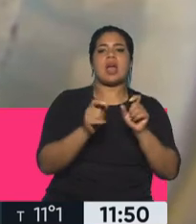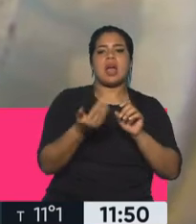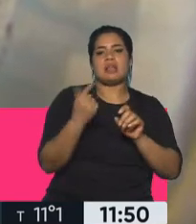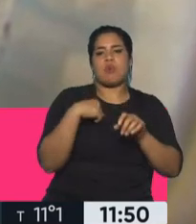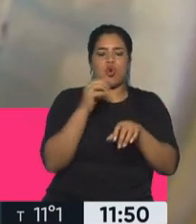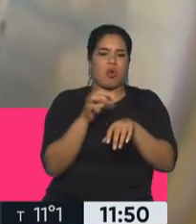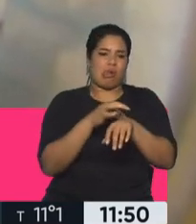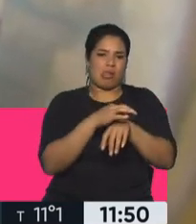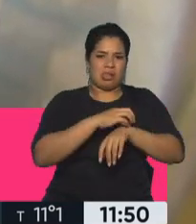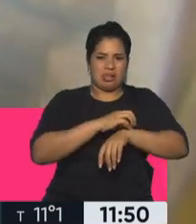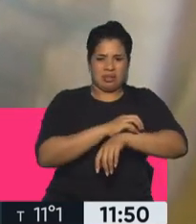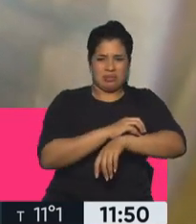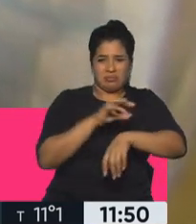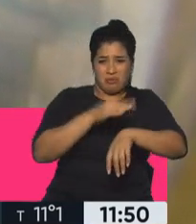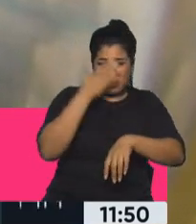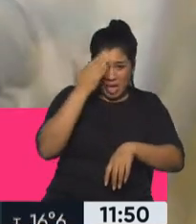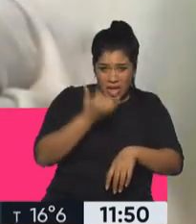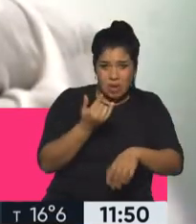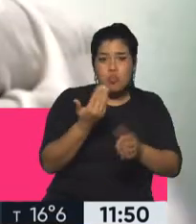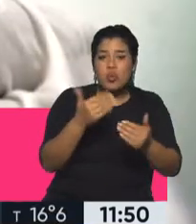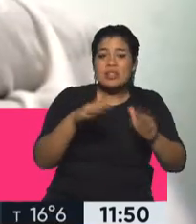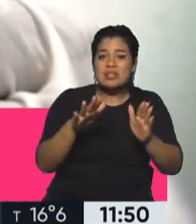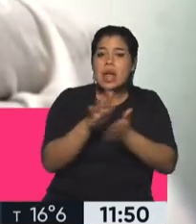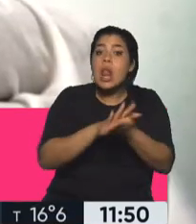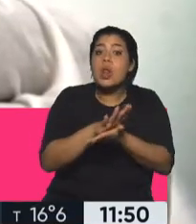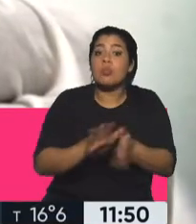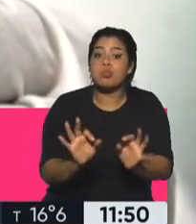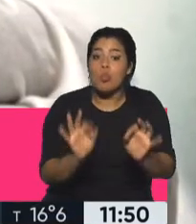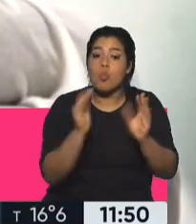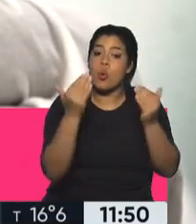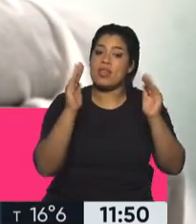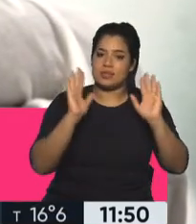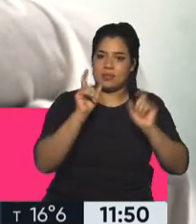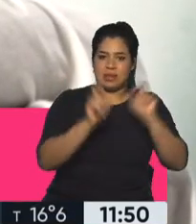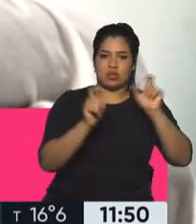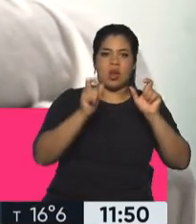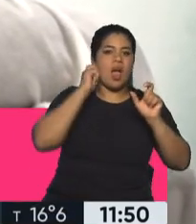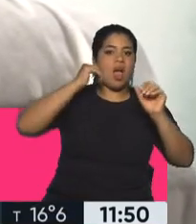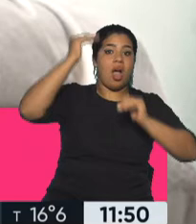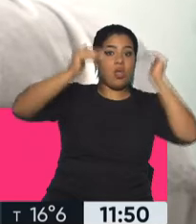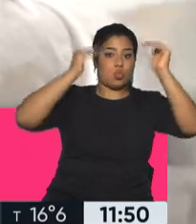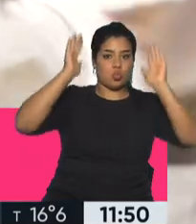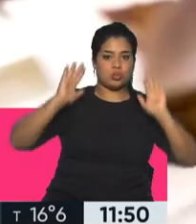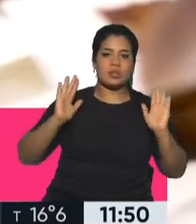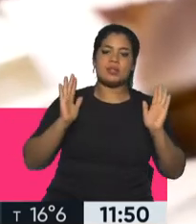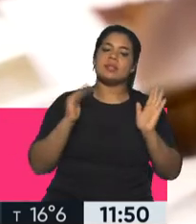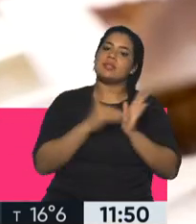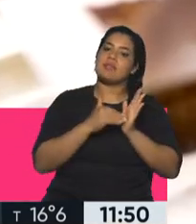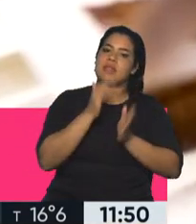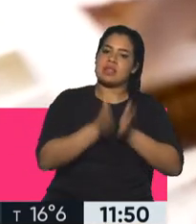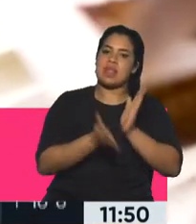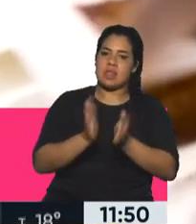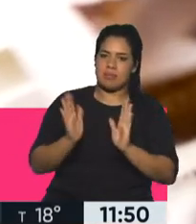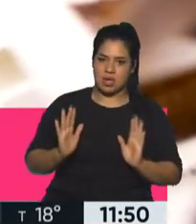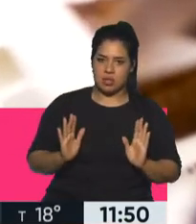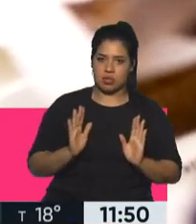el tratamiento que hay puede incluso llegar a curarlos o curarlas. Después, las personas adultas, hay otro tipo de tratamientos que apuntan a minimizar